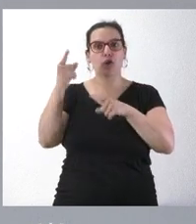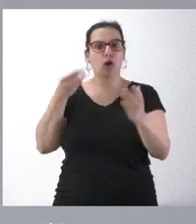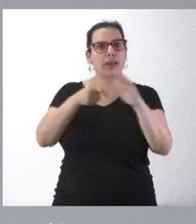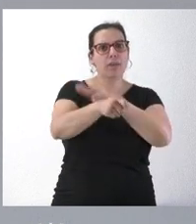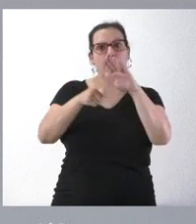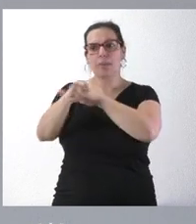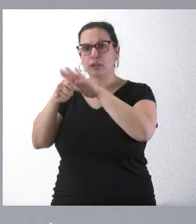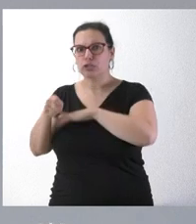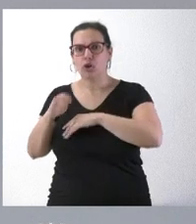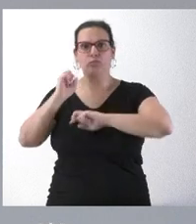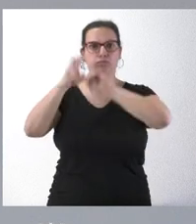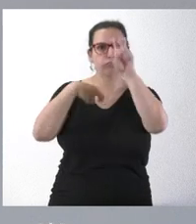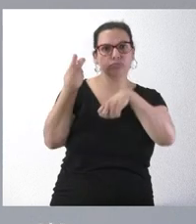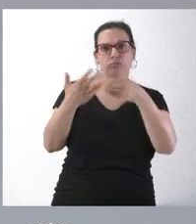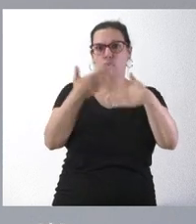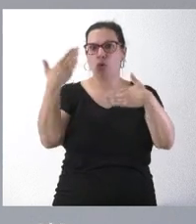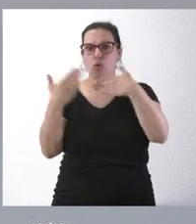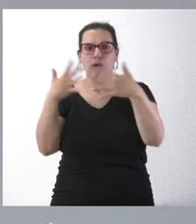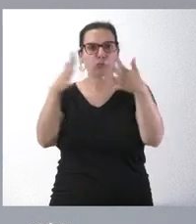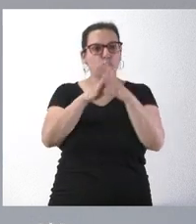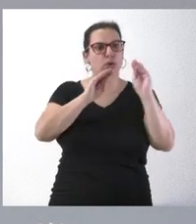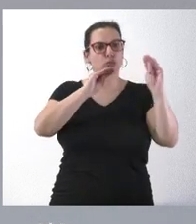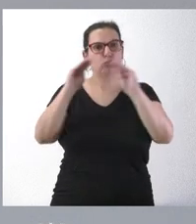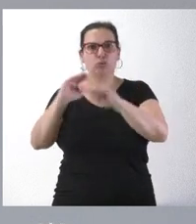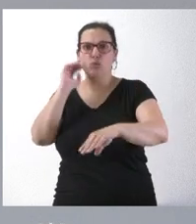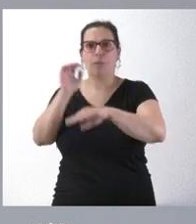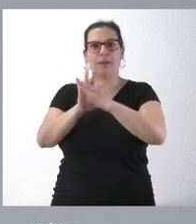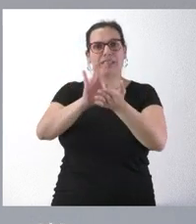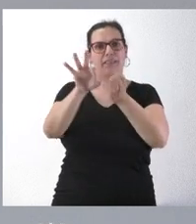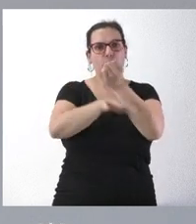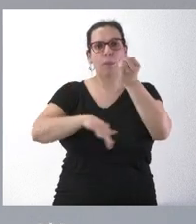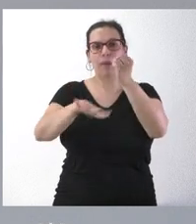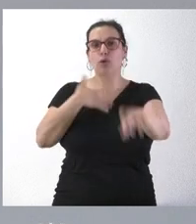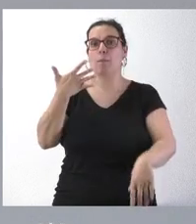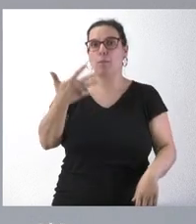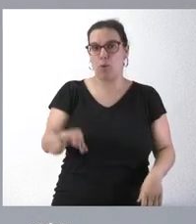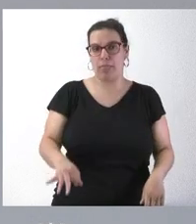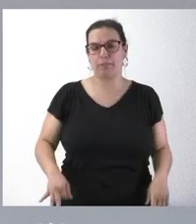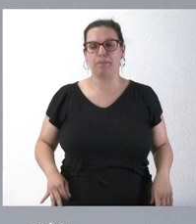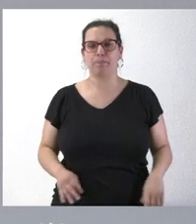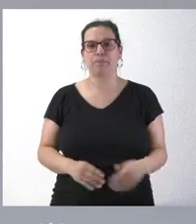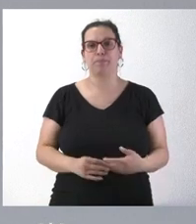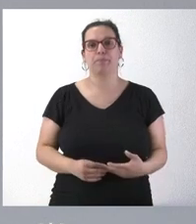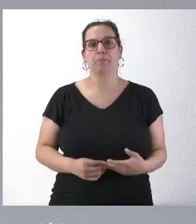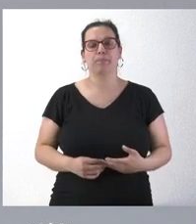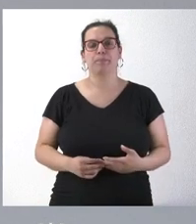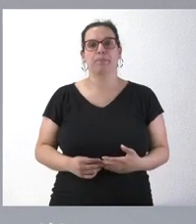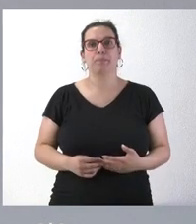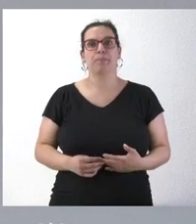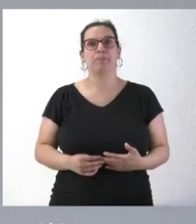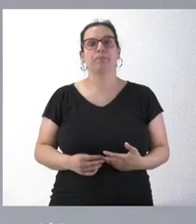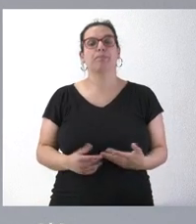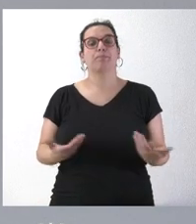para modernizar sus infraestructuras y poder cumplir con los servicios básicos a los que están obligados. La toma en